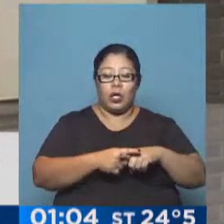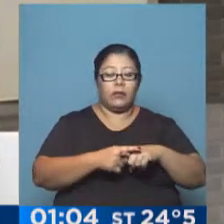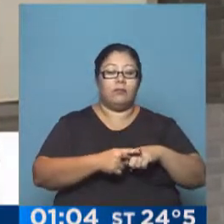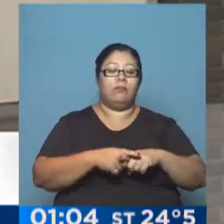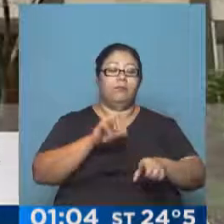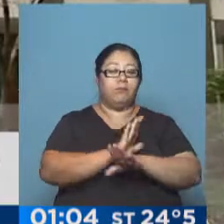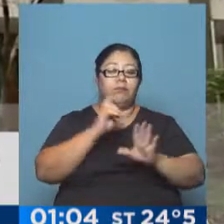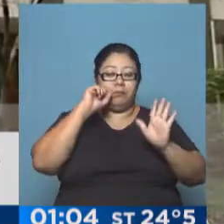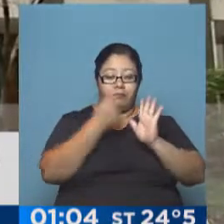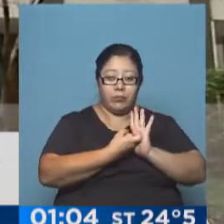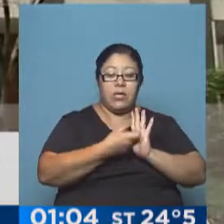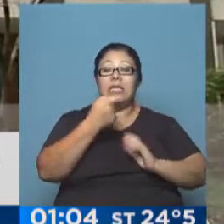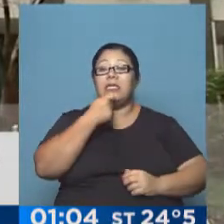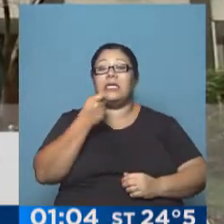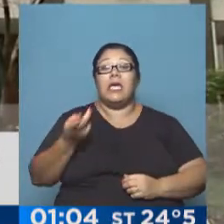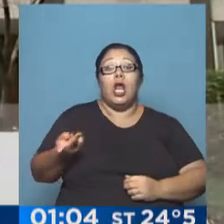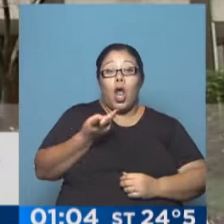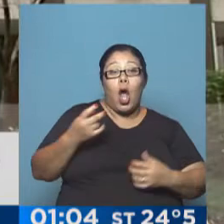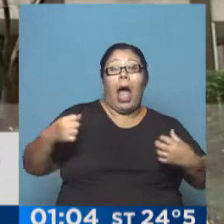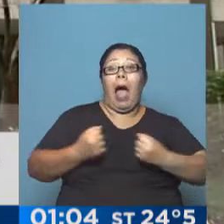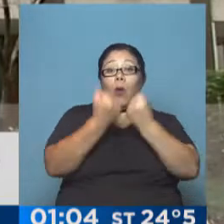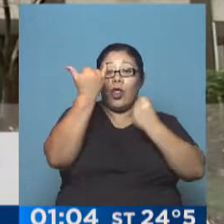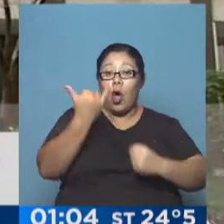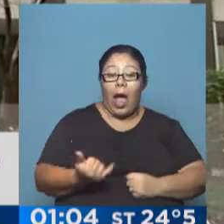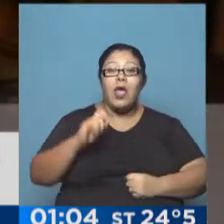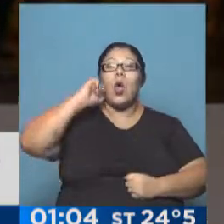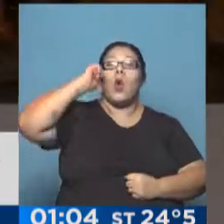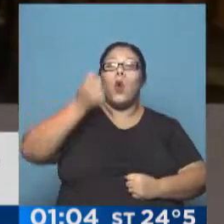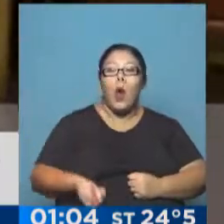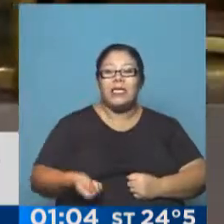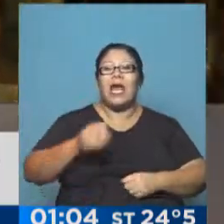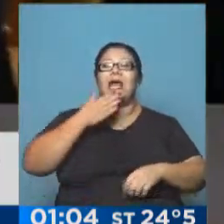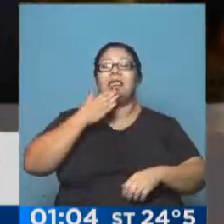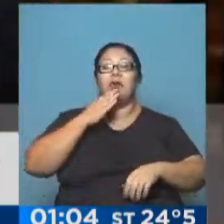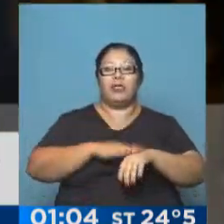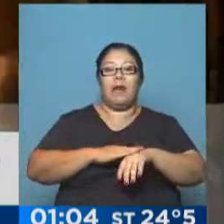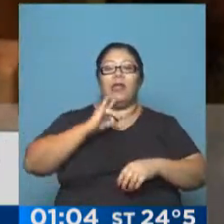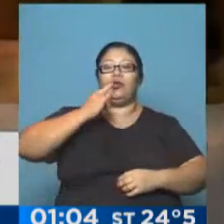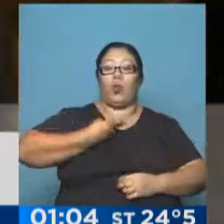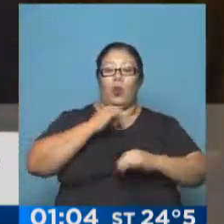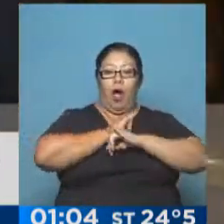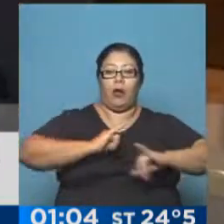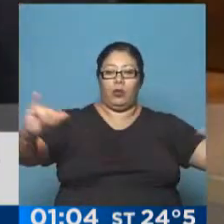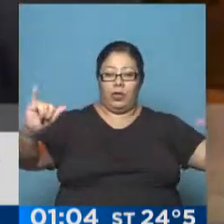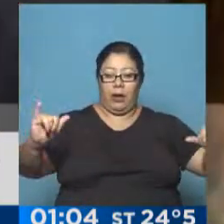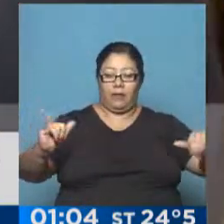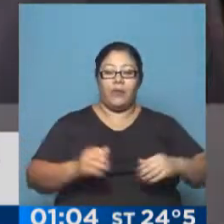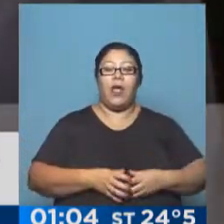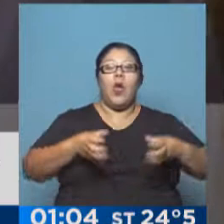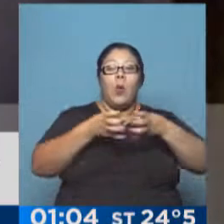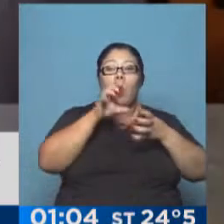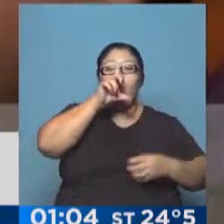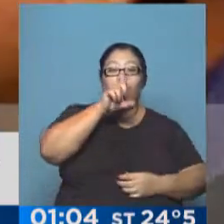esas partes o con cualquier otra, será él quien haga los anuncios. El abogado del fondo buitre NML había